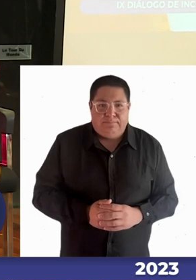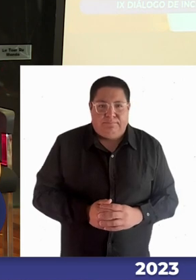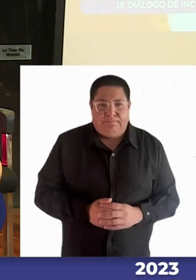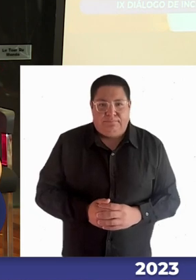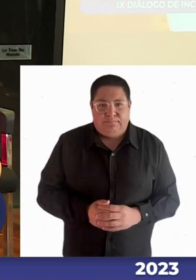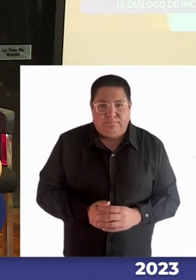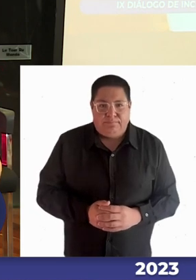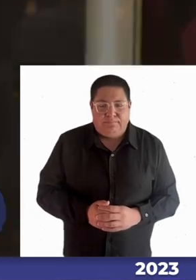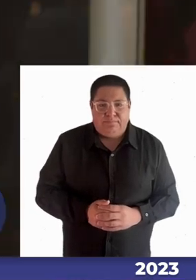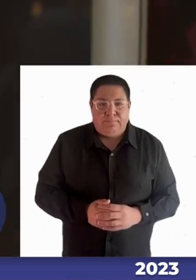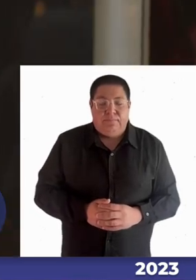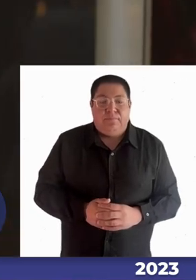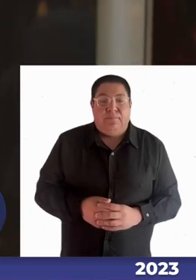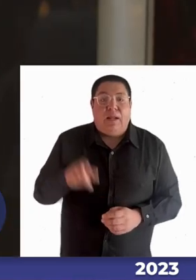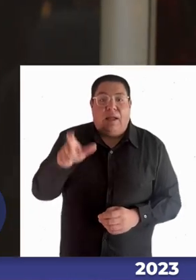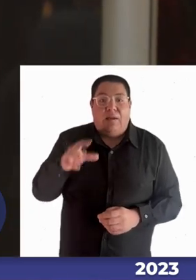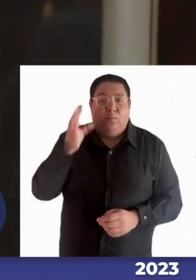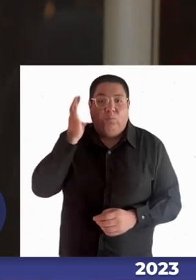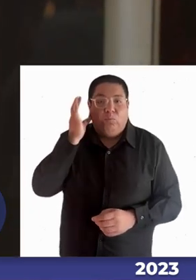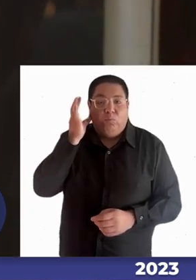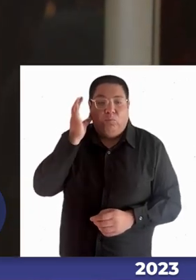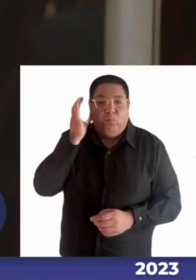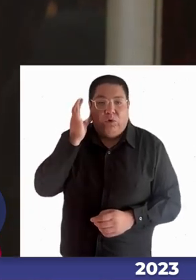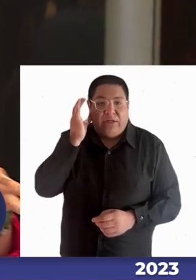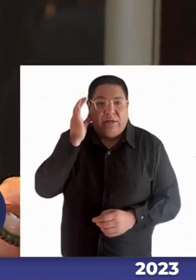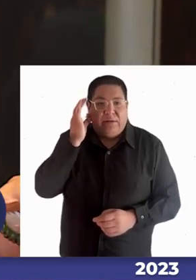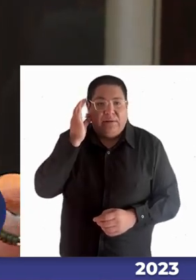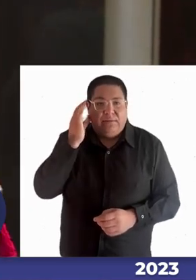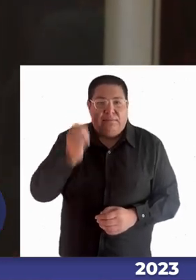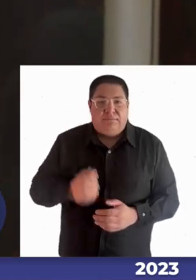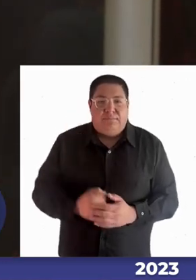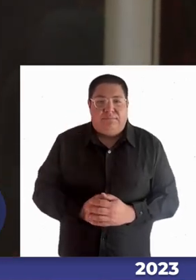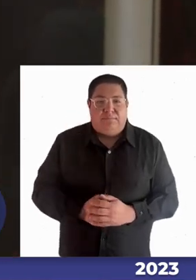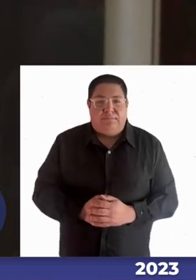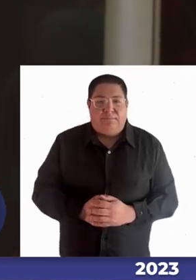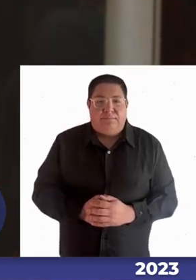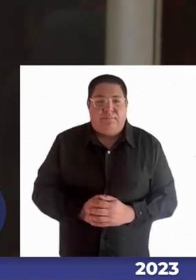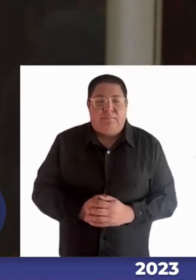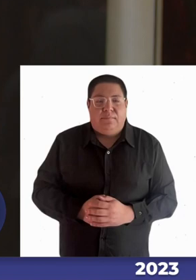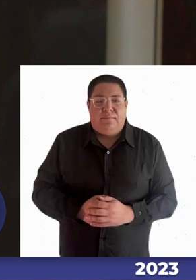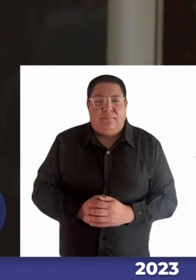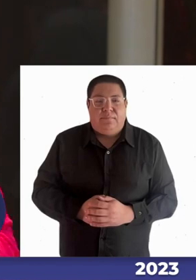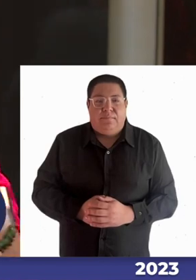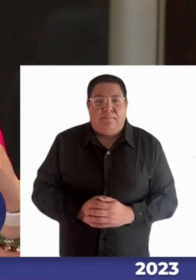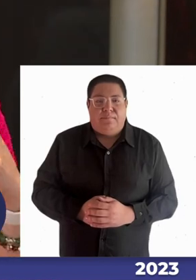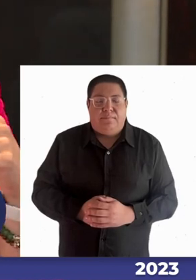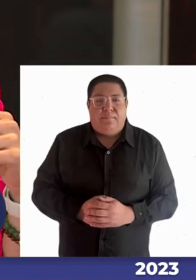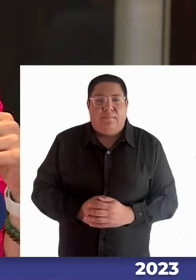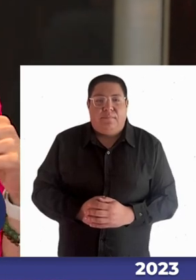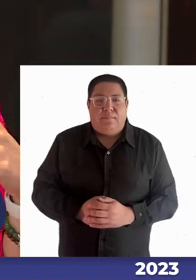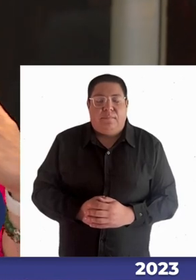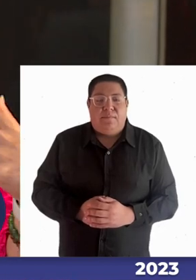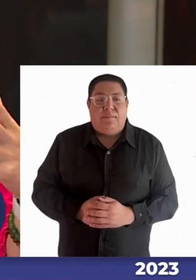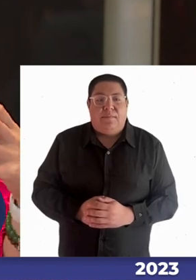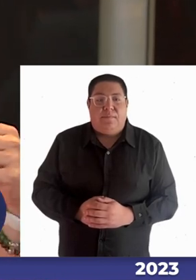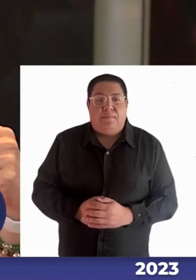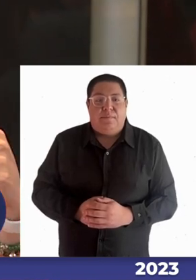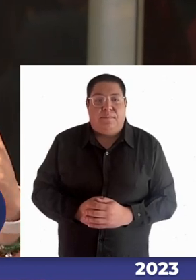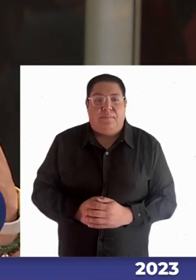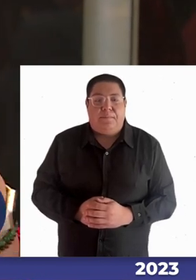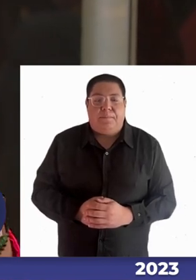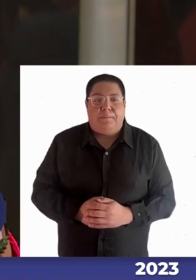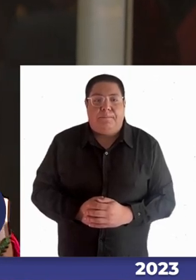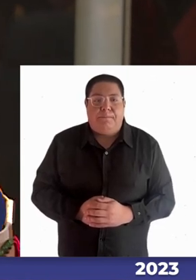Alejandra quiero dirigirte a una pregunta a propósito de lo que ha ido surgiendo en esta conversación la senadora nos comenta